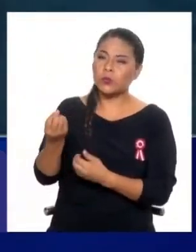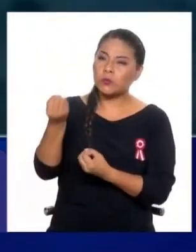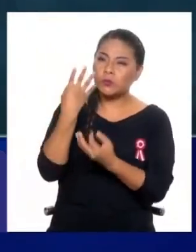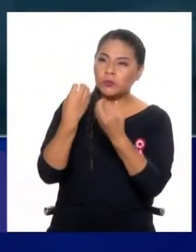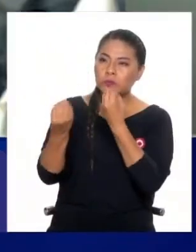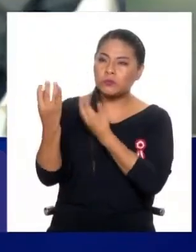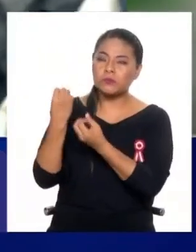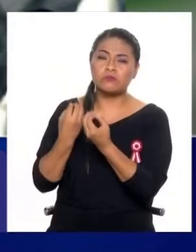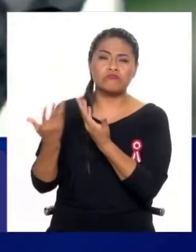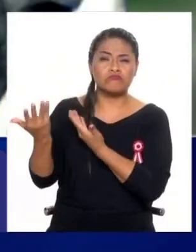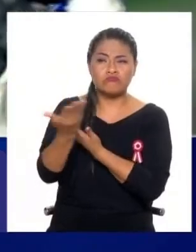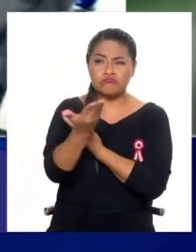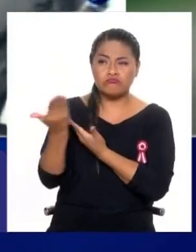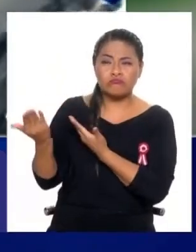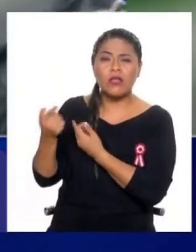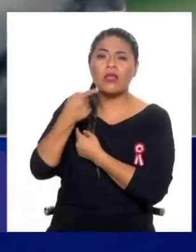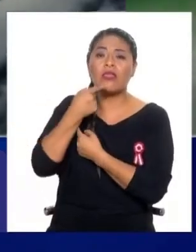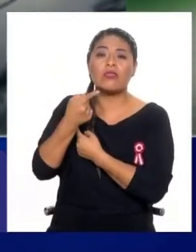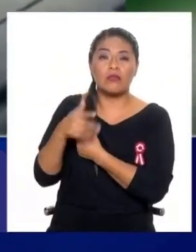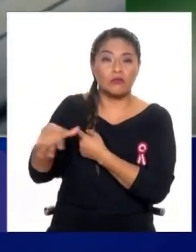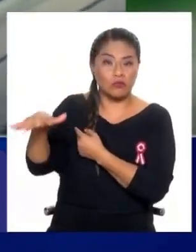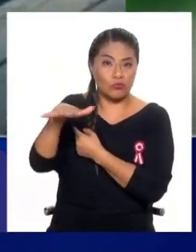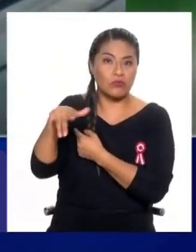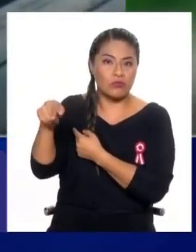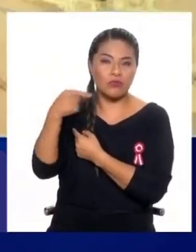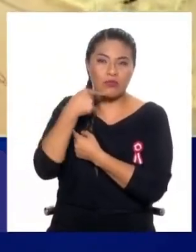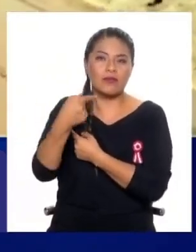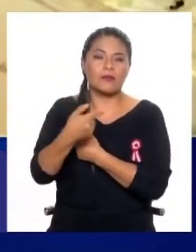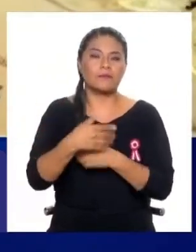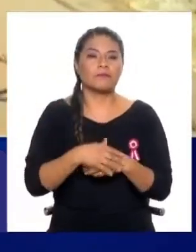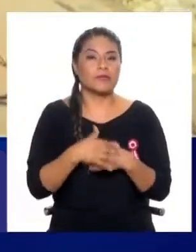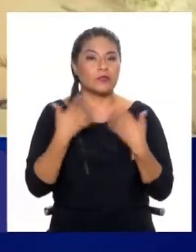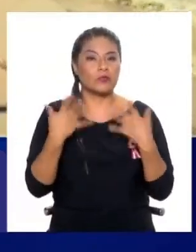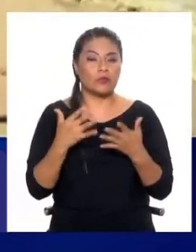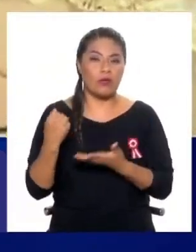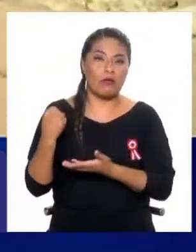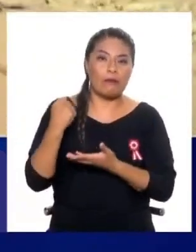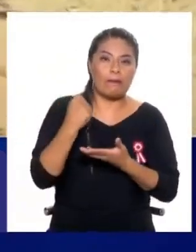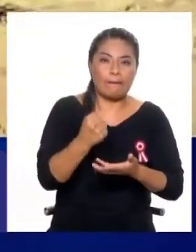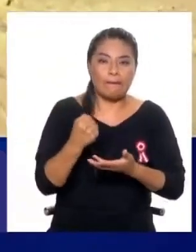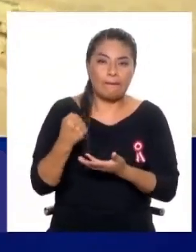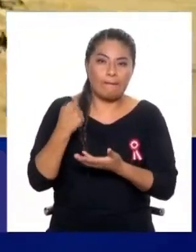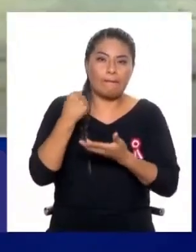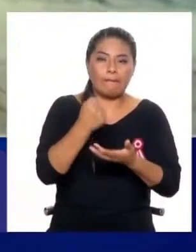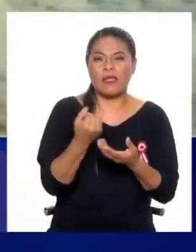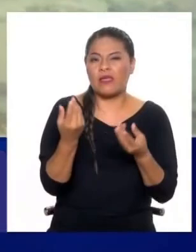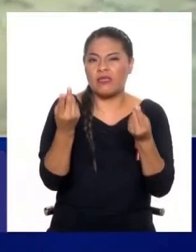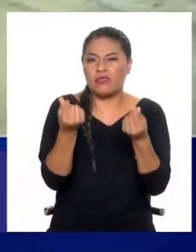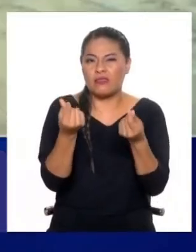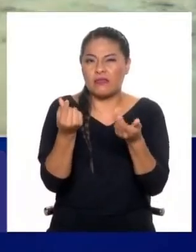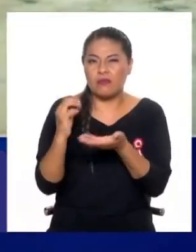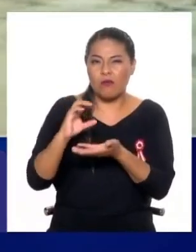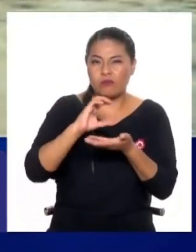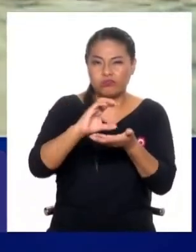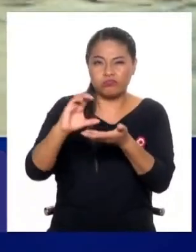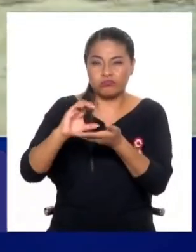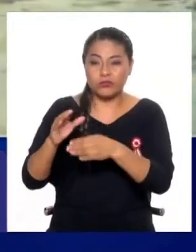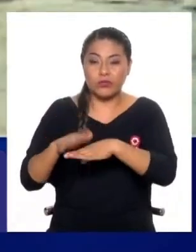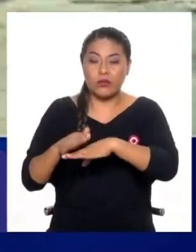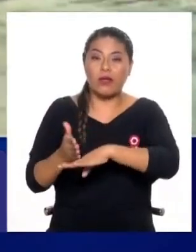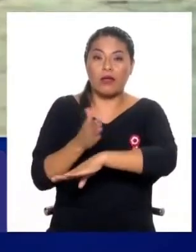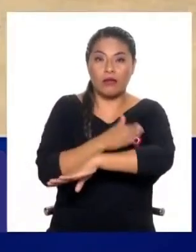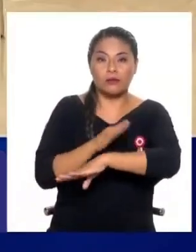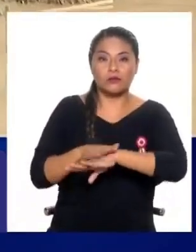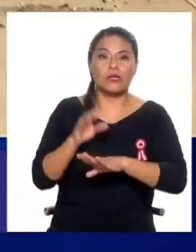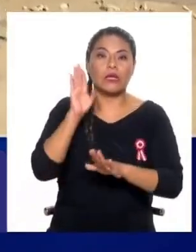del mismo gobierno, en que van a destinar varios o varias centenas de millones de soles en obras de prevención, es decir, por ejemplo,